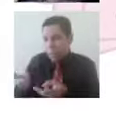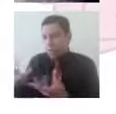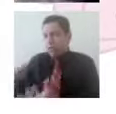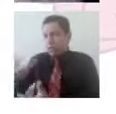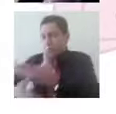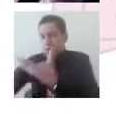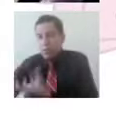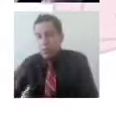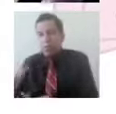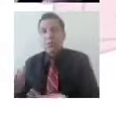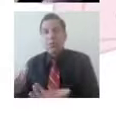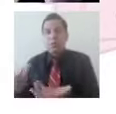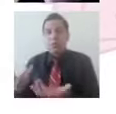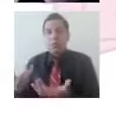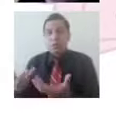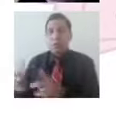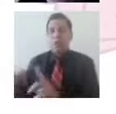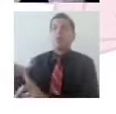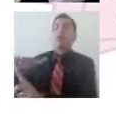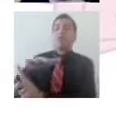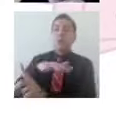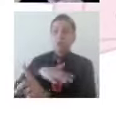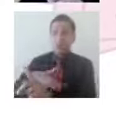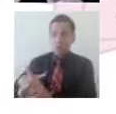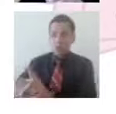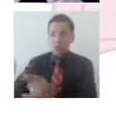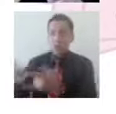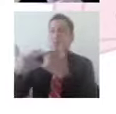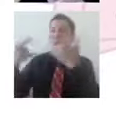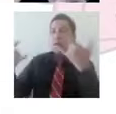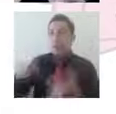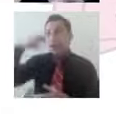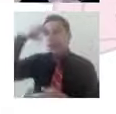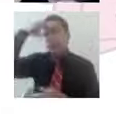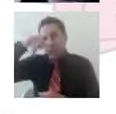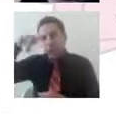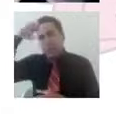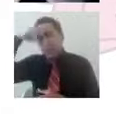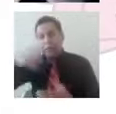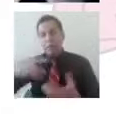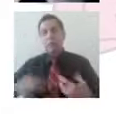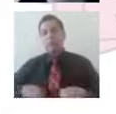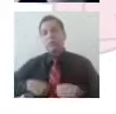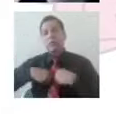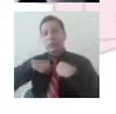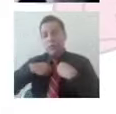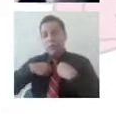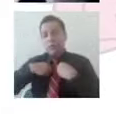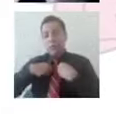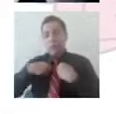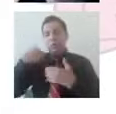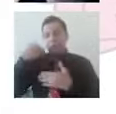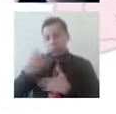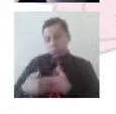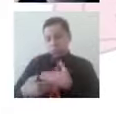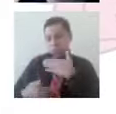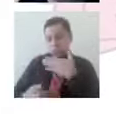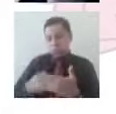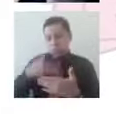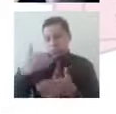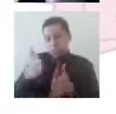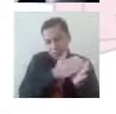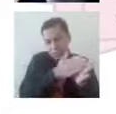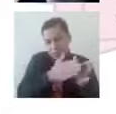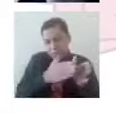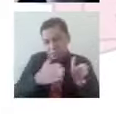por la interpretación que le doy a esas experiencias y esos significados. Es decir, hay un proceso de interdependencia. Olga